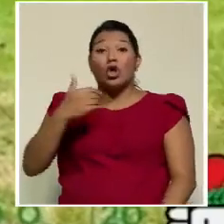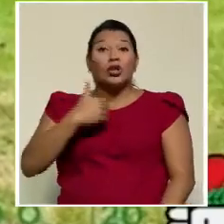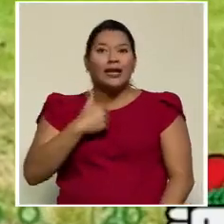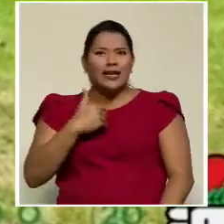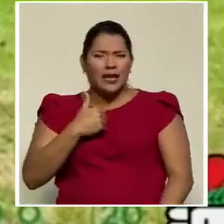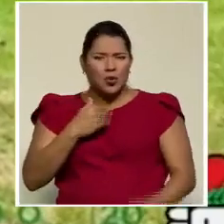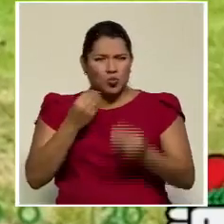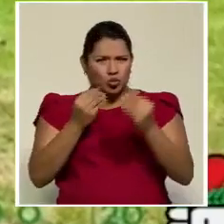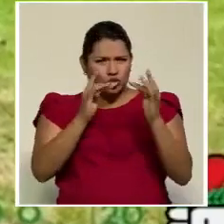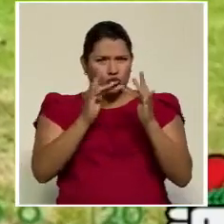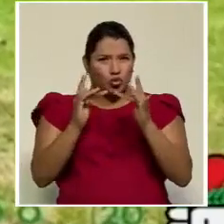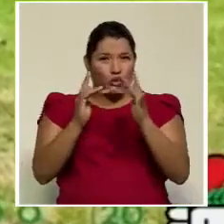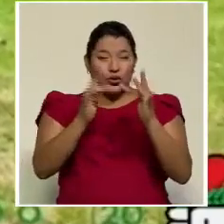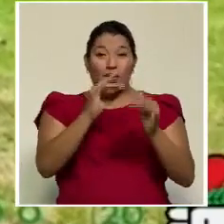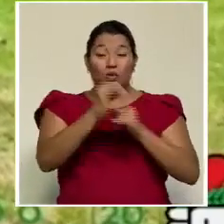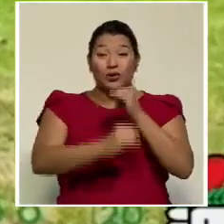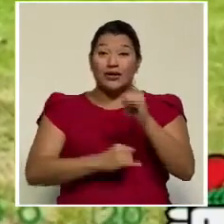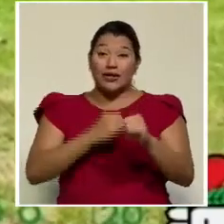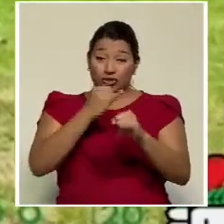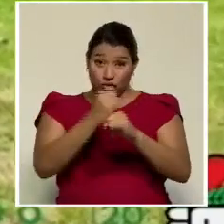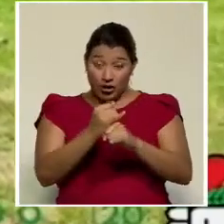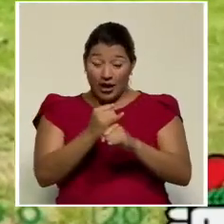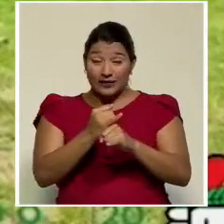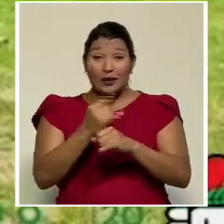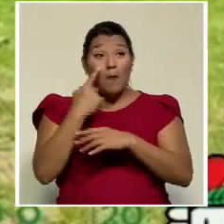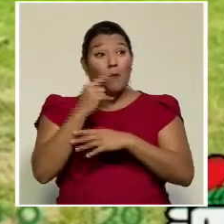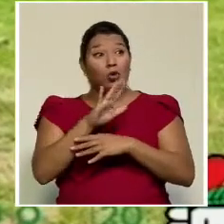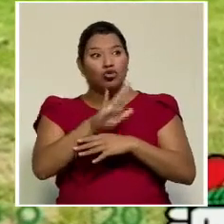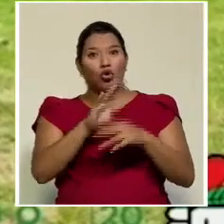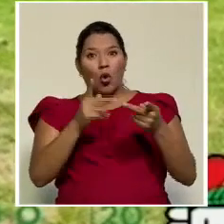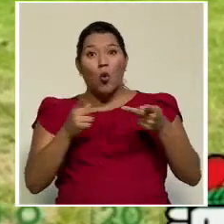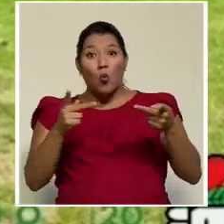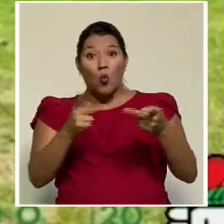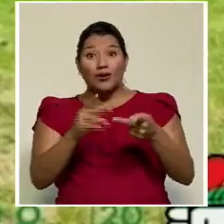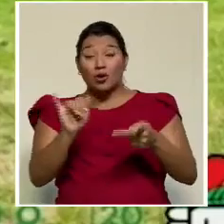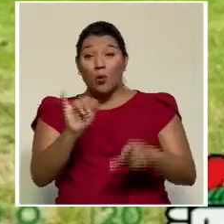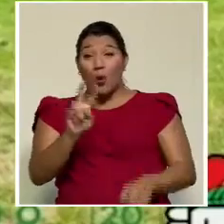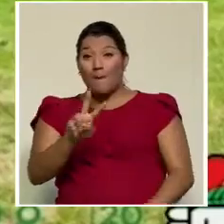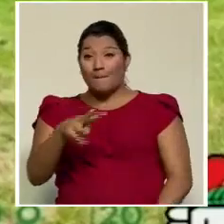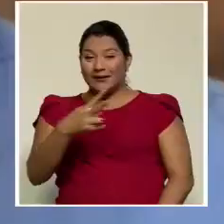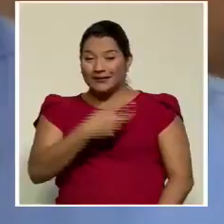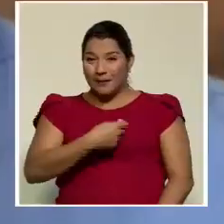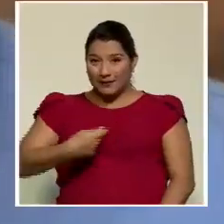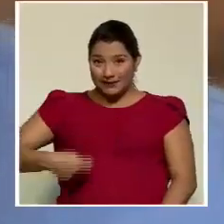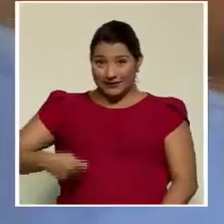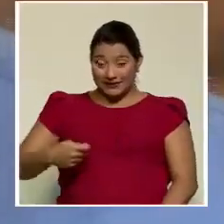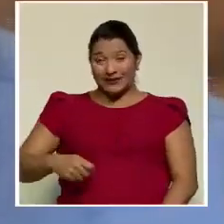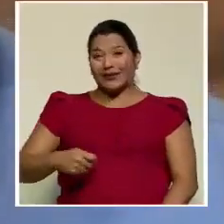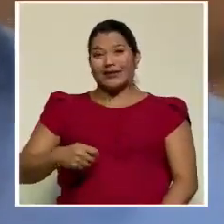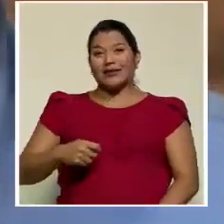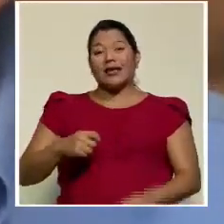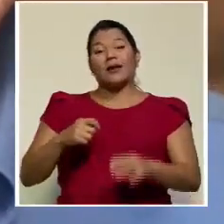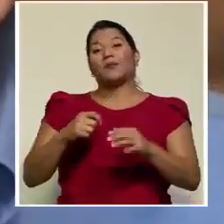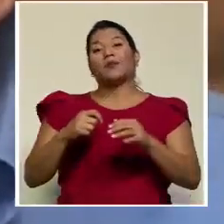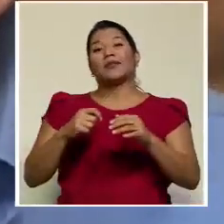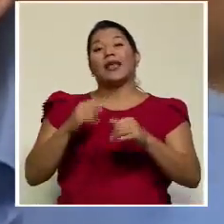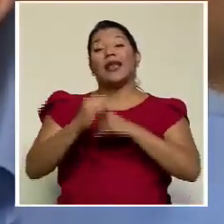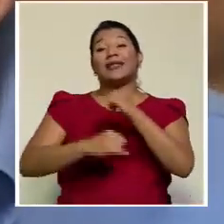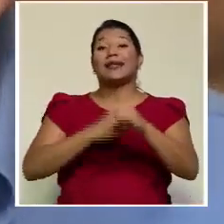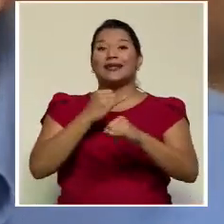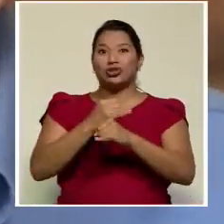amplios contactos internacionales gracias a su cargo como vicepresidente de la Internacional Socialista.